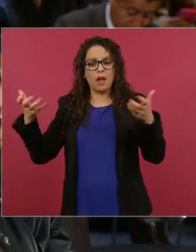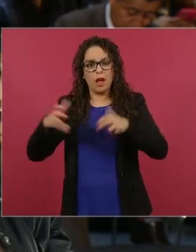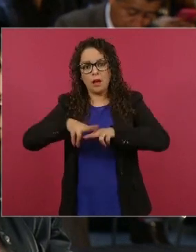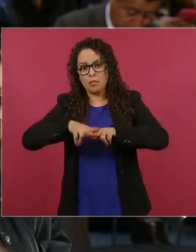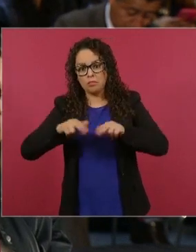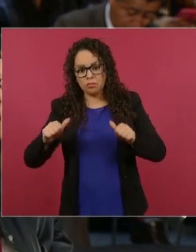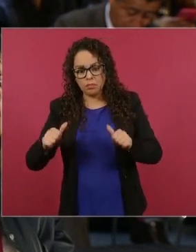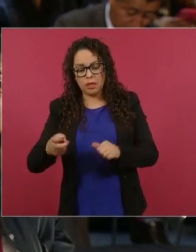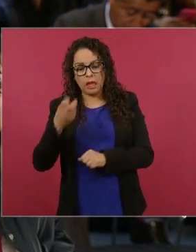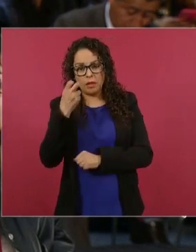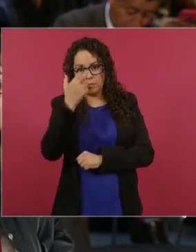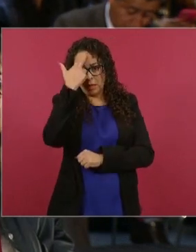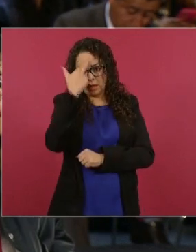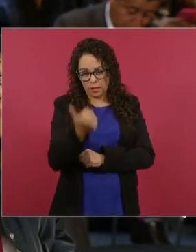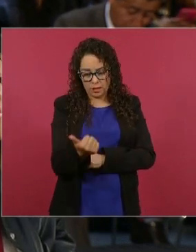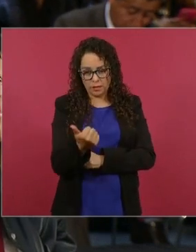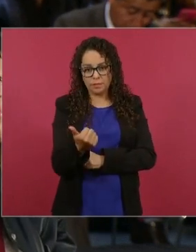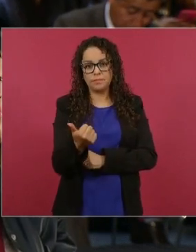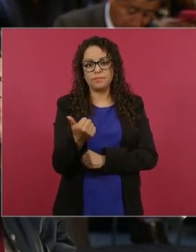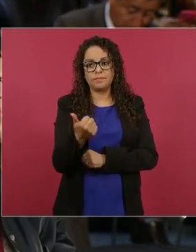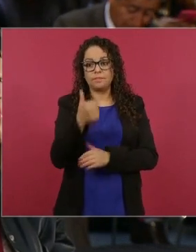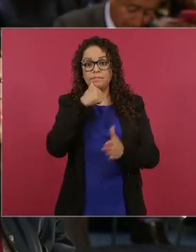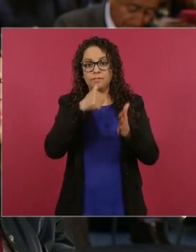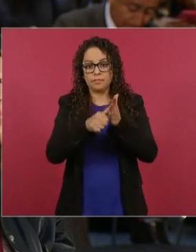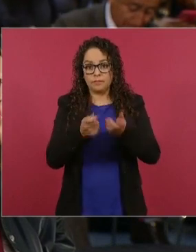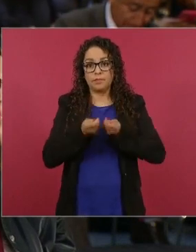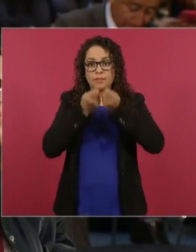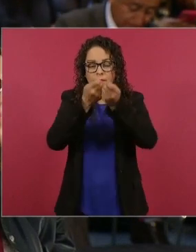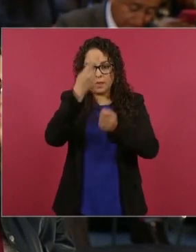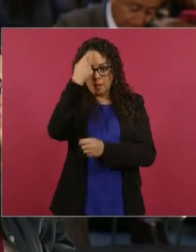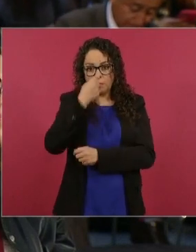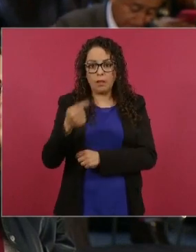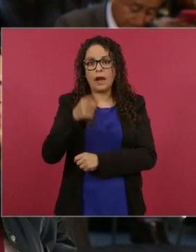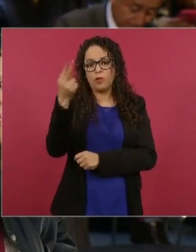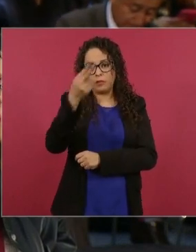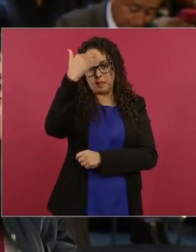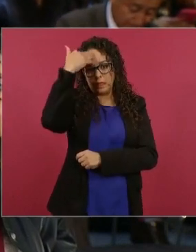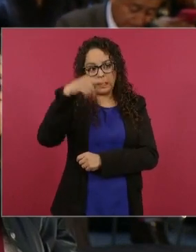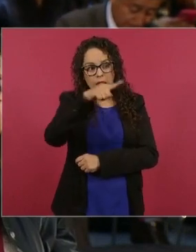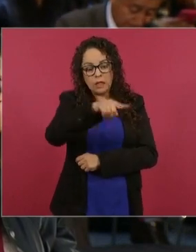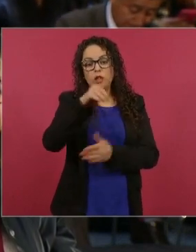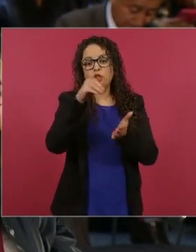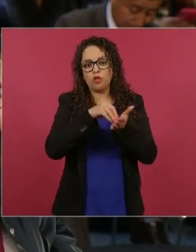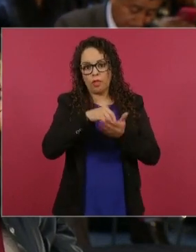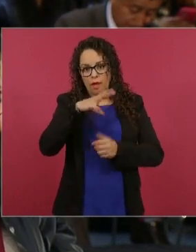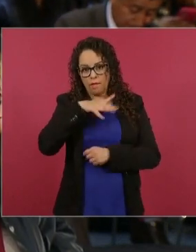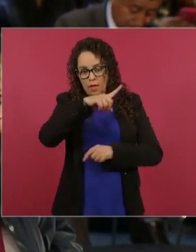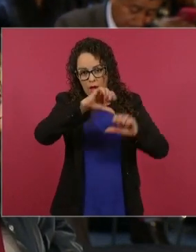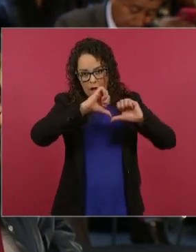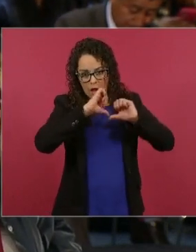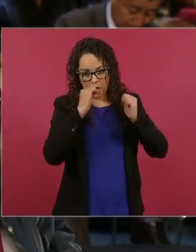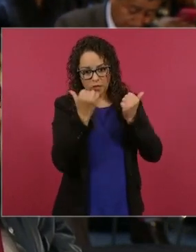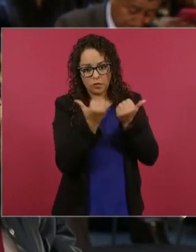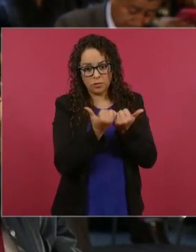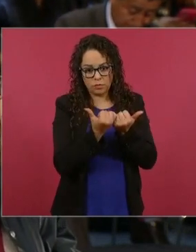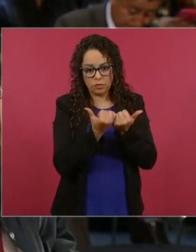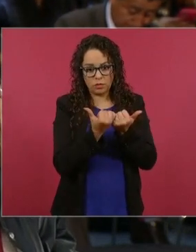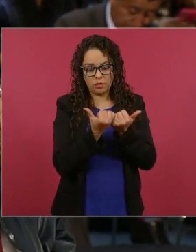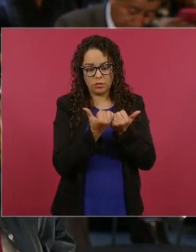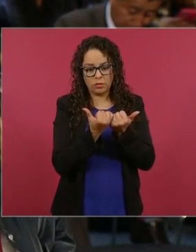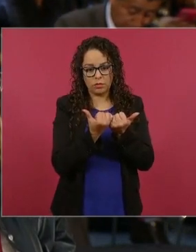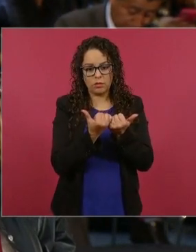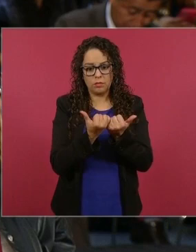decirle que este comité sigue vivo algunos se siguen quedando en el camino otros los que suscribimos los